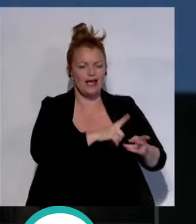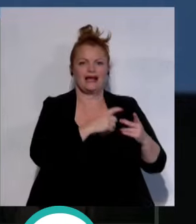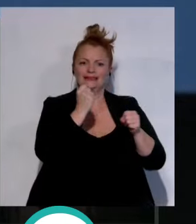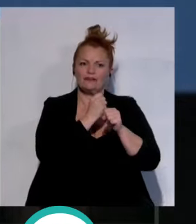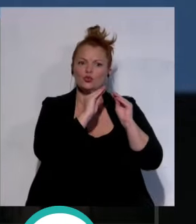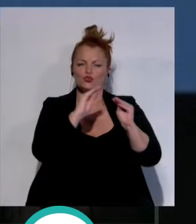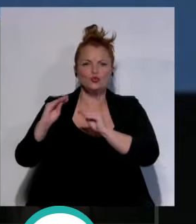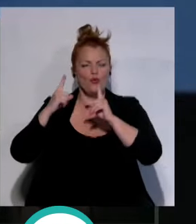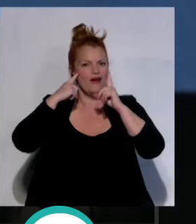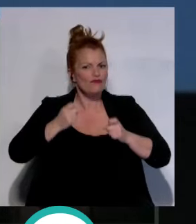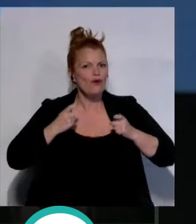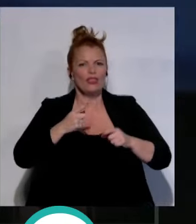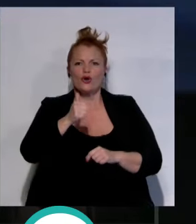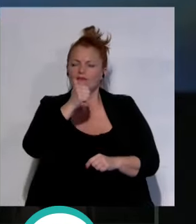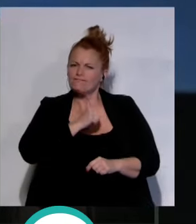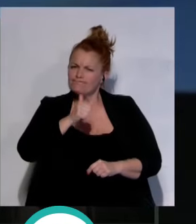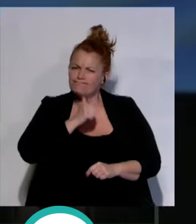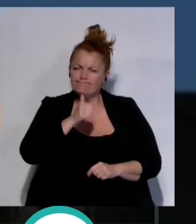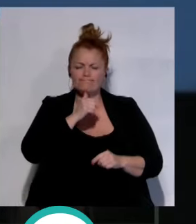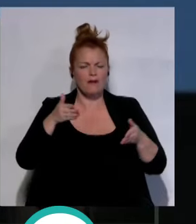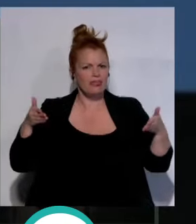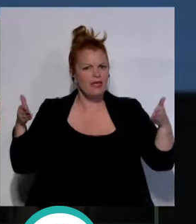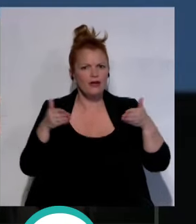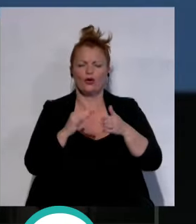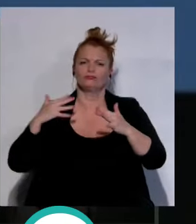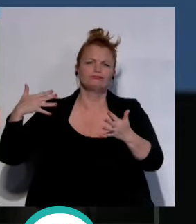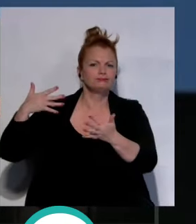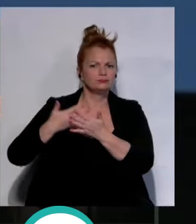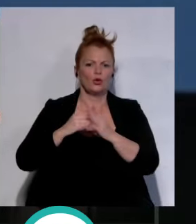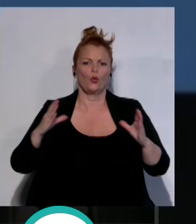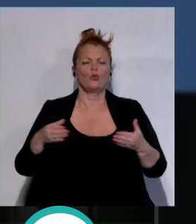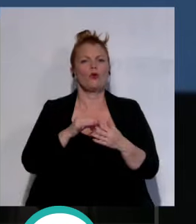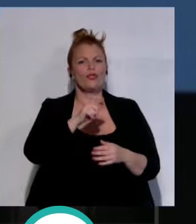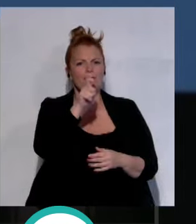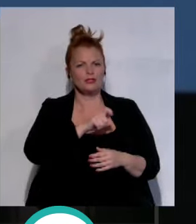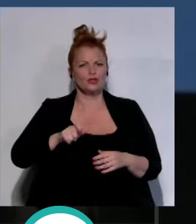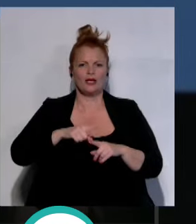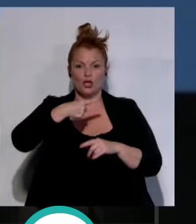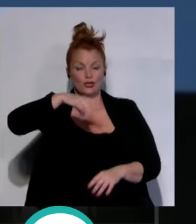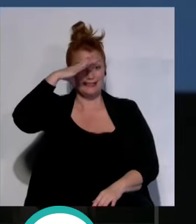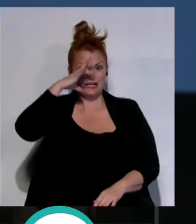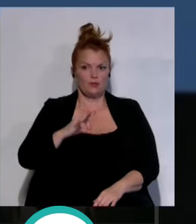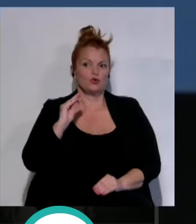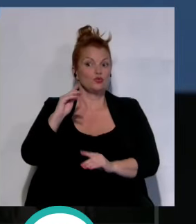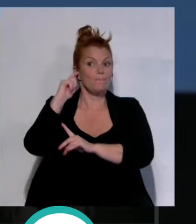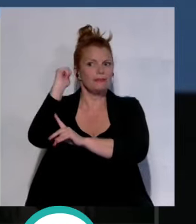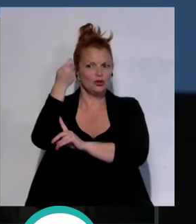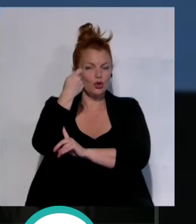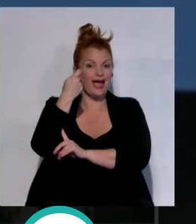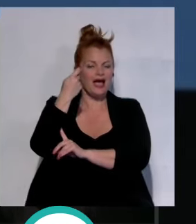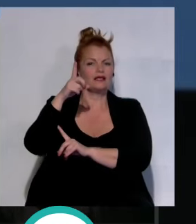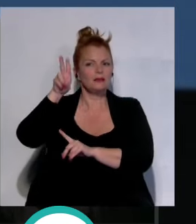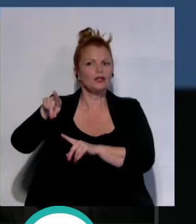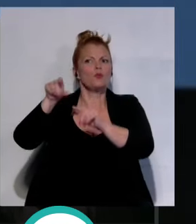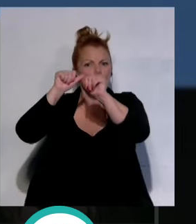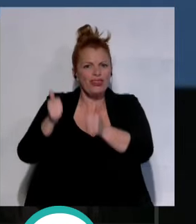esfuerzo el sacrificio la dedicación y la trayectoria de un grupo de personas que creemos que más allá de sus victorias son